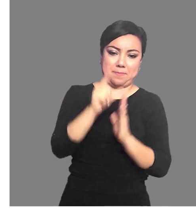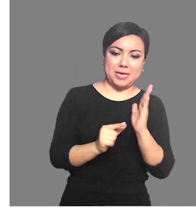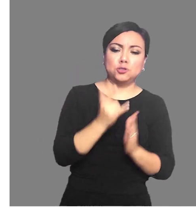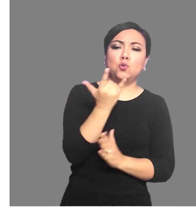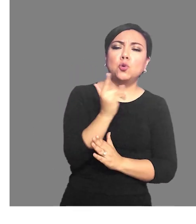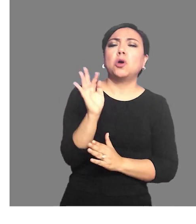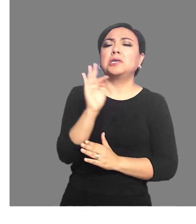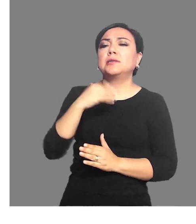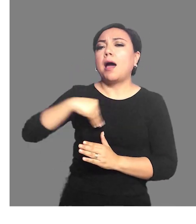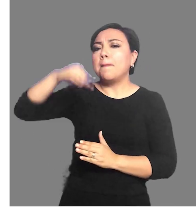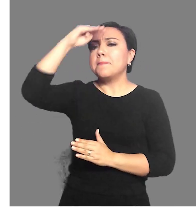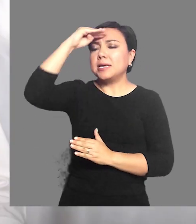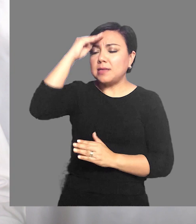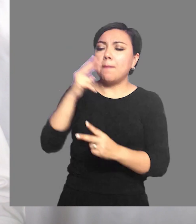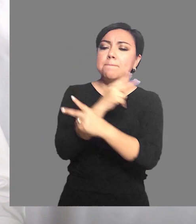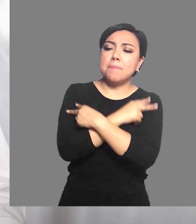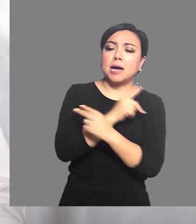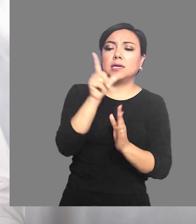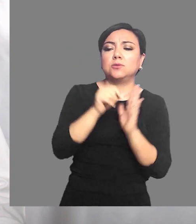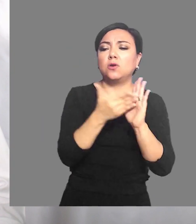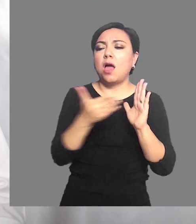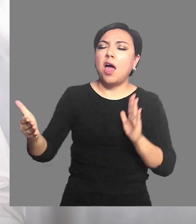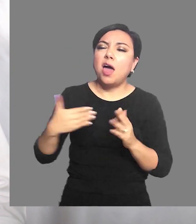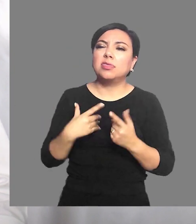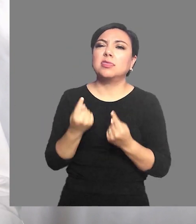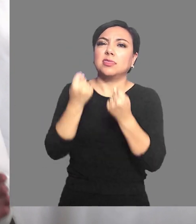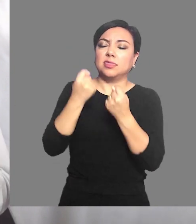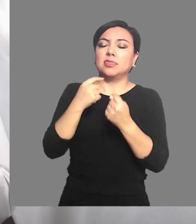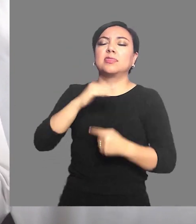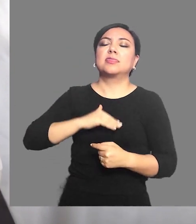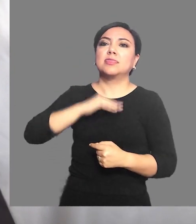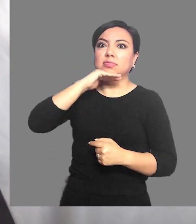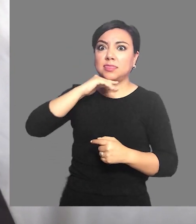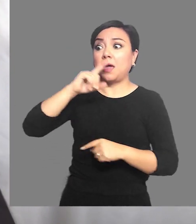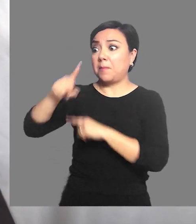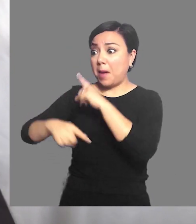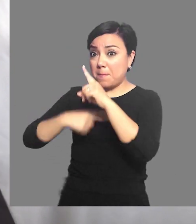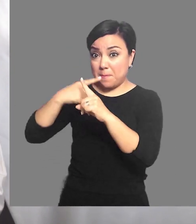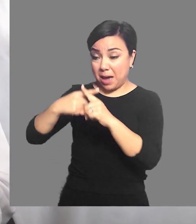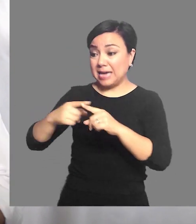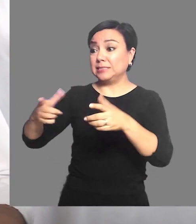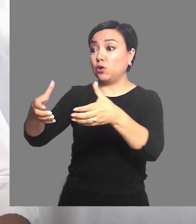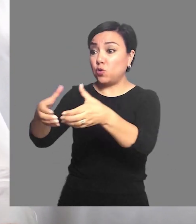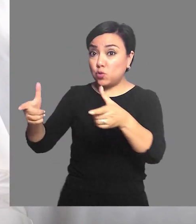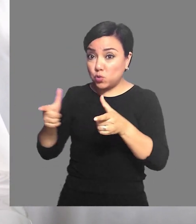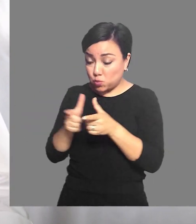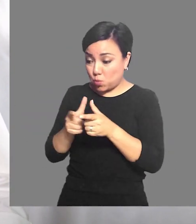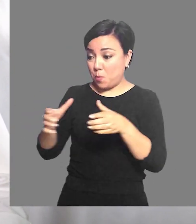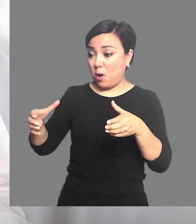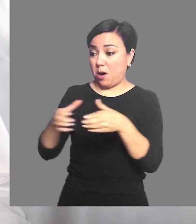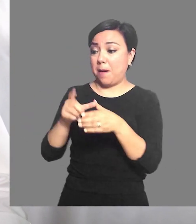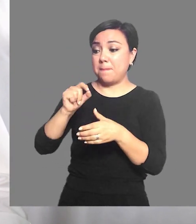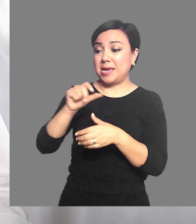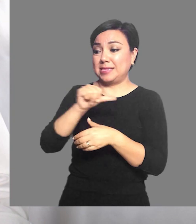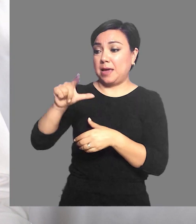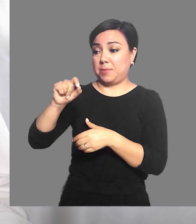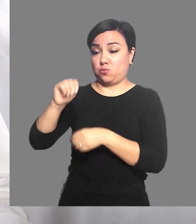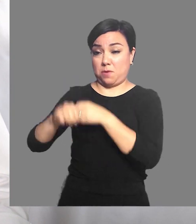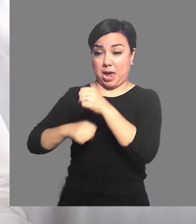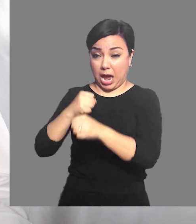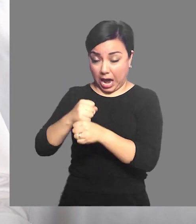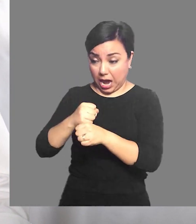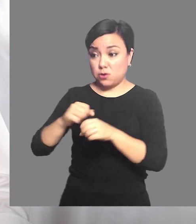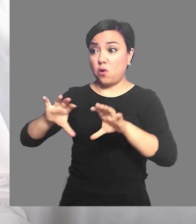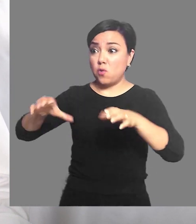concluirán que ellos se debieron a las vacaciones, restando la importancia. Pero cuando lo unimos al crecimiento en fallecimientos que tuvimos en el grupo de los 20 a 29